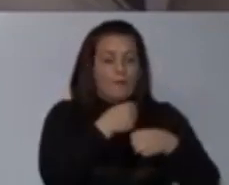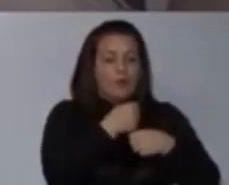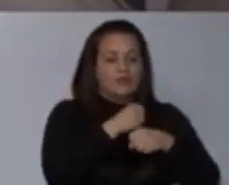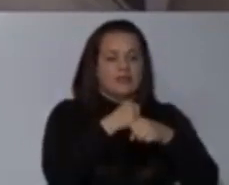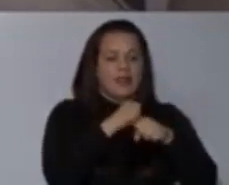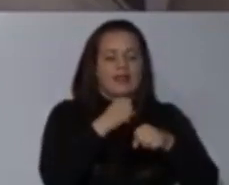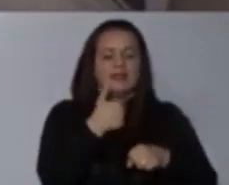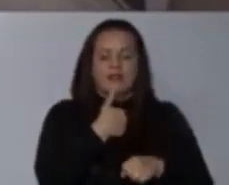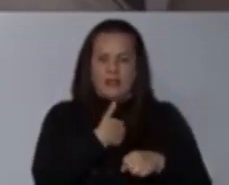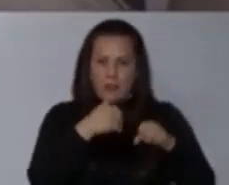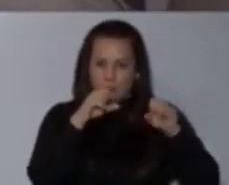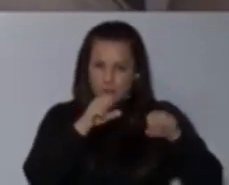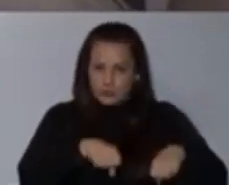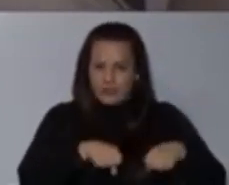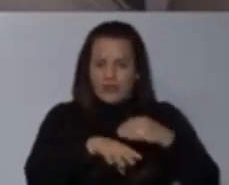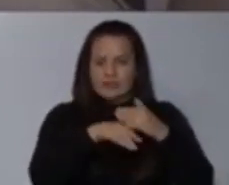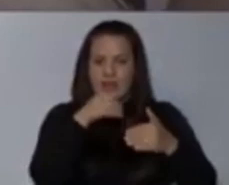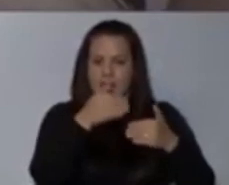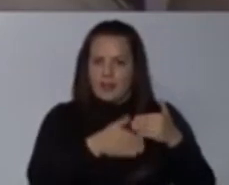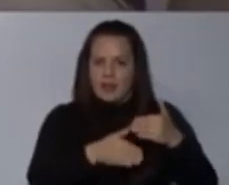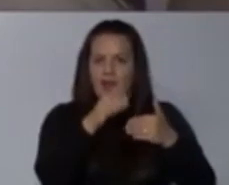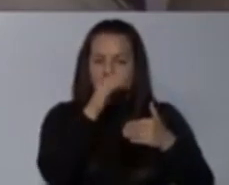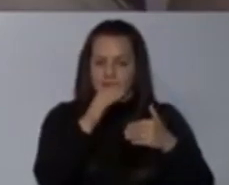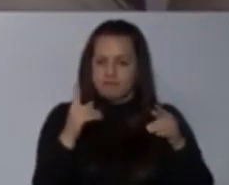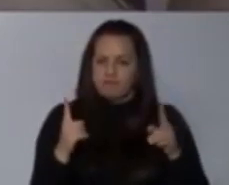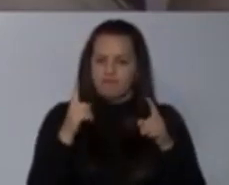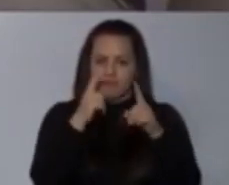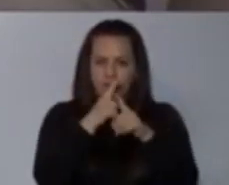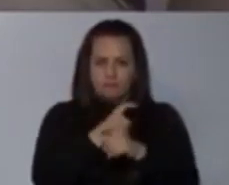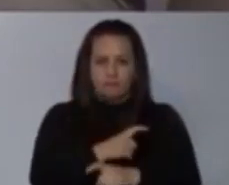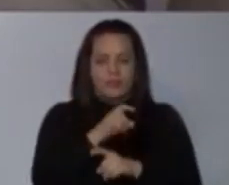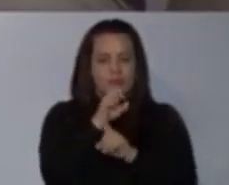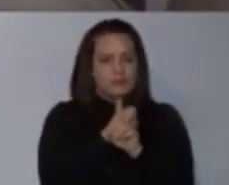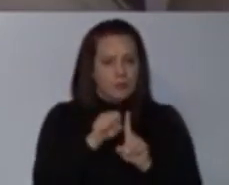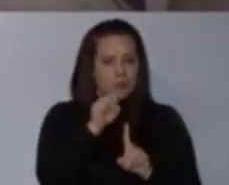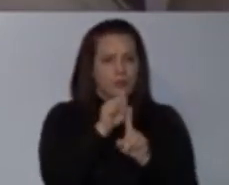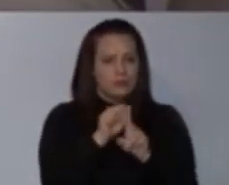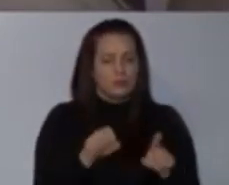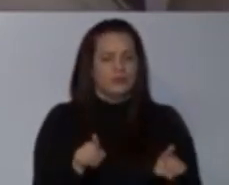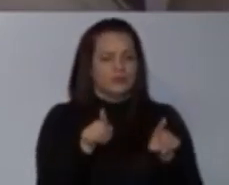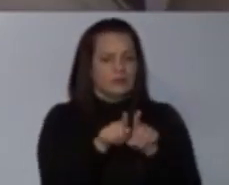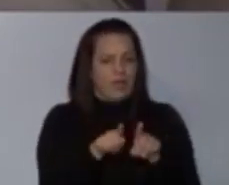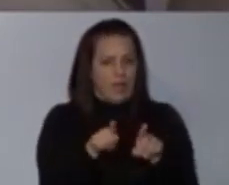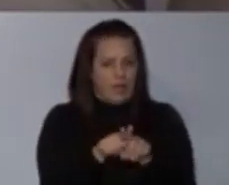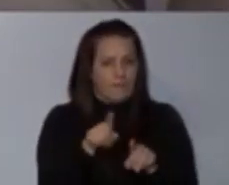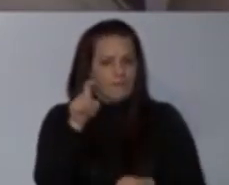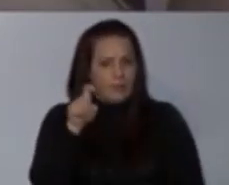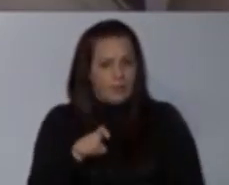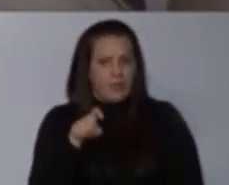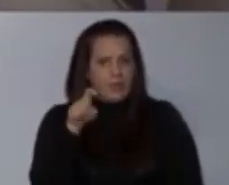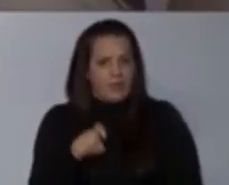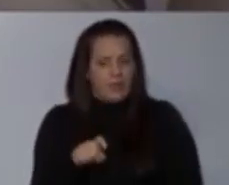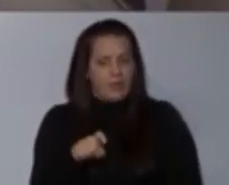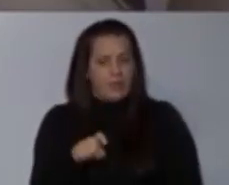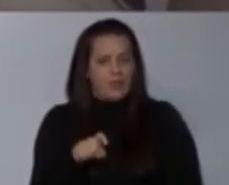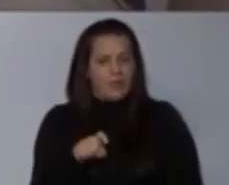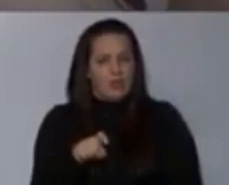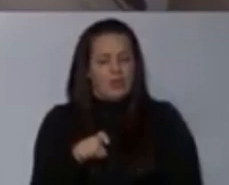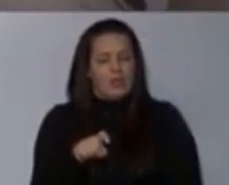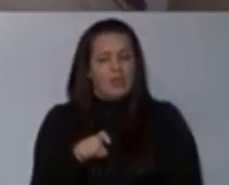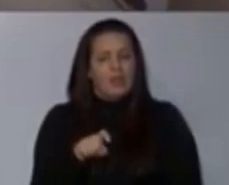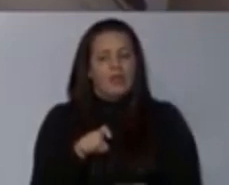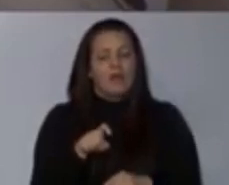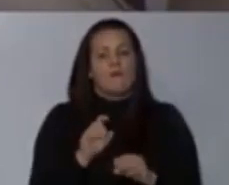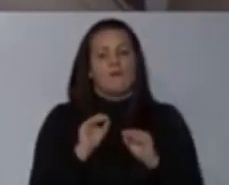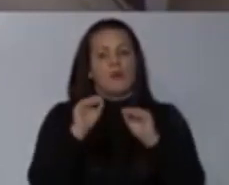de salir adelante en esta complicada situación, también deberíamos entonces ponerle